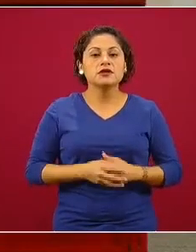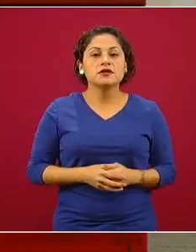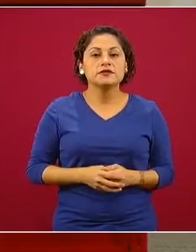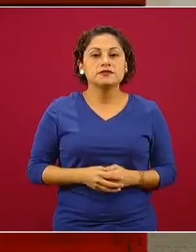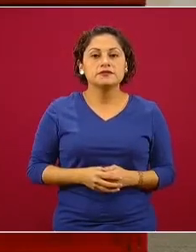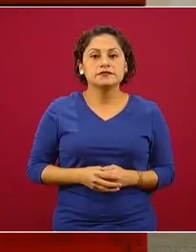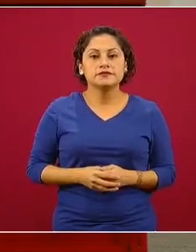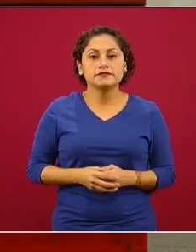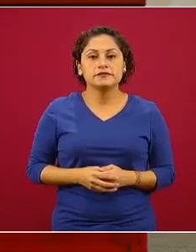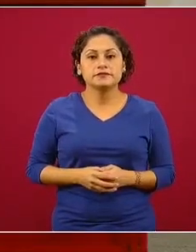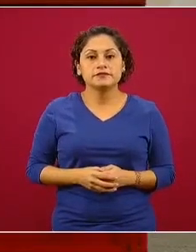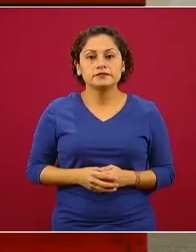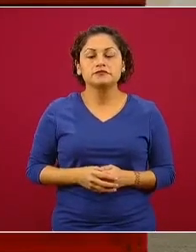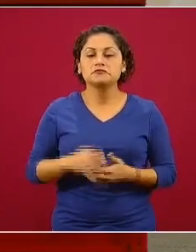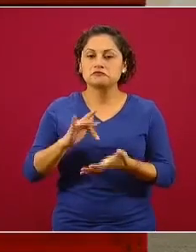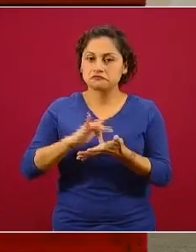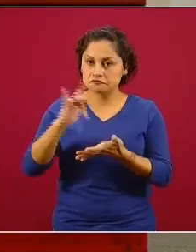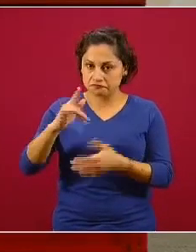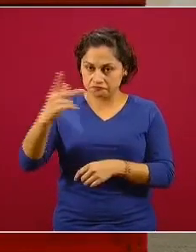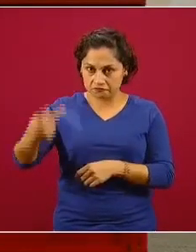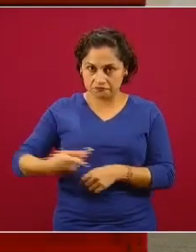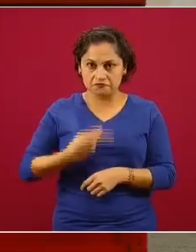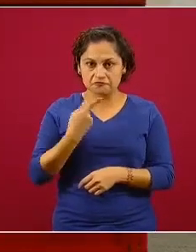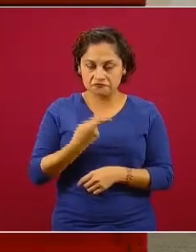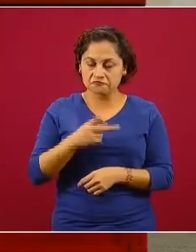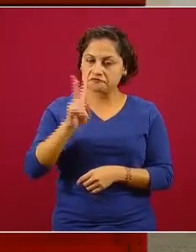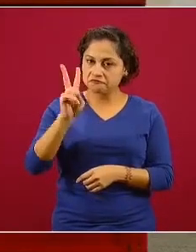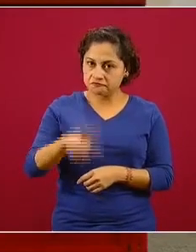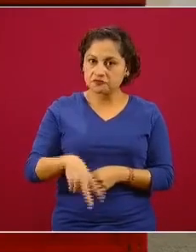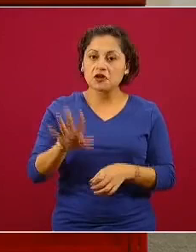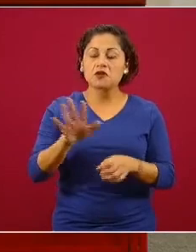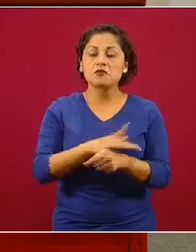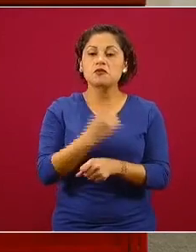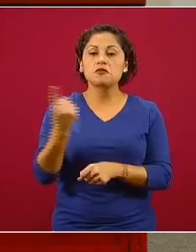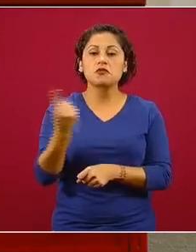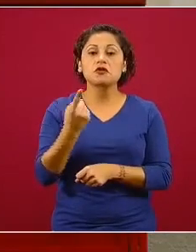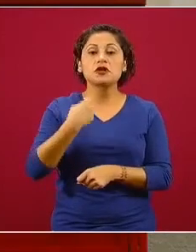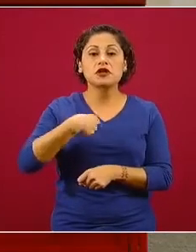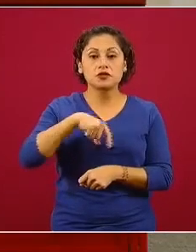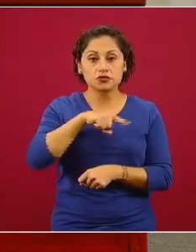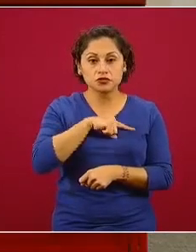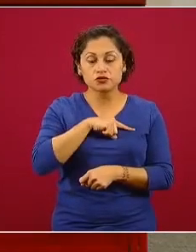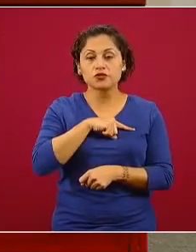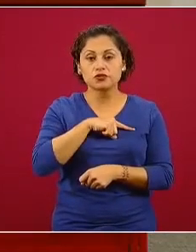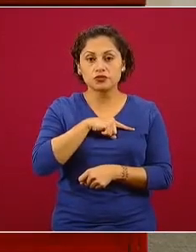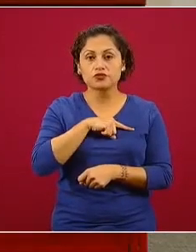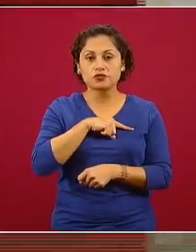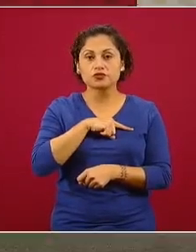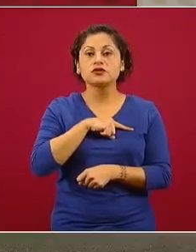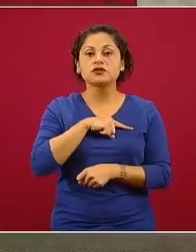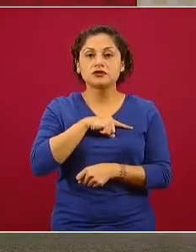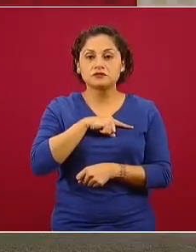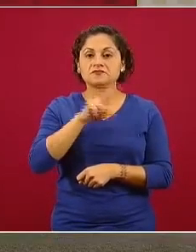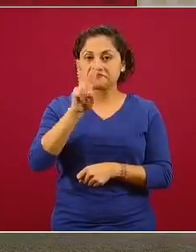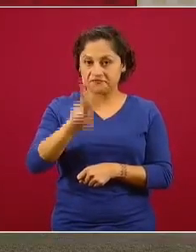es una experiencia que vivimos muy frecuentemente, y no sólo madres, también padres.